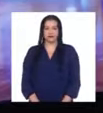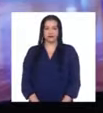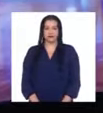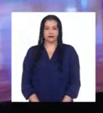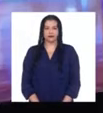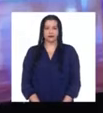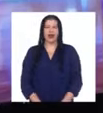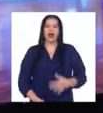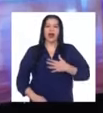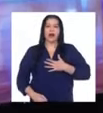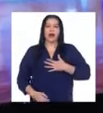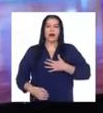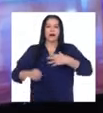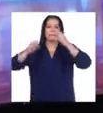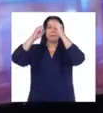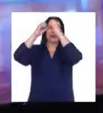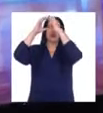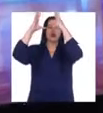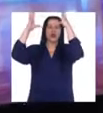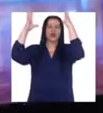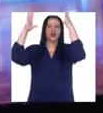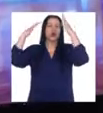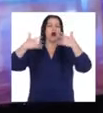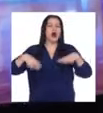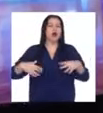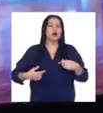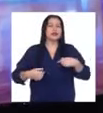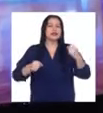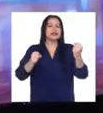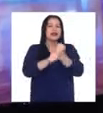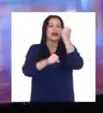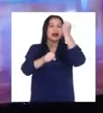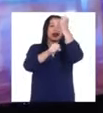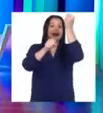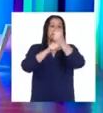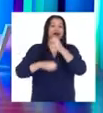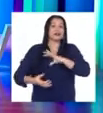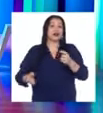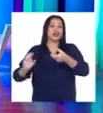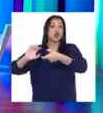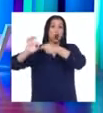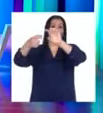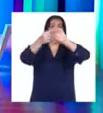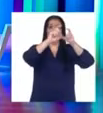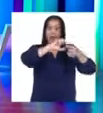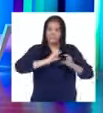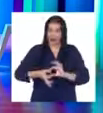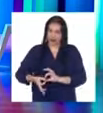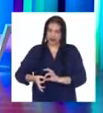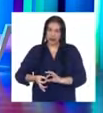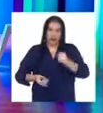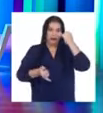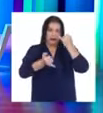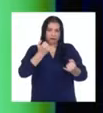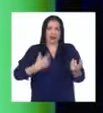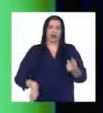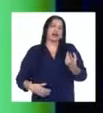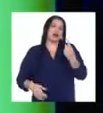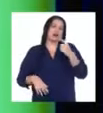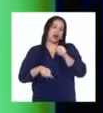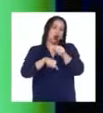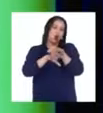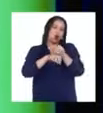Uno de mis sueños más grandes es ganar una medalla olímpica. A finales de julio del 2016